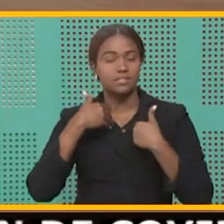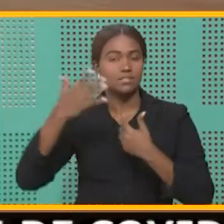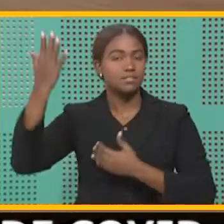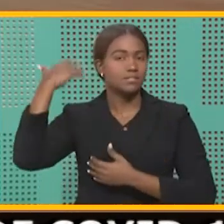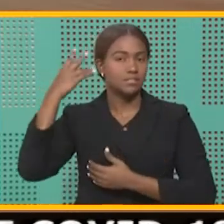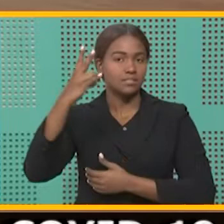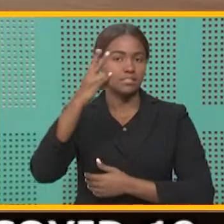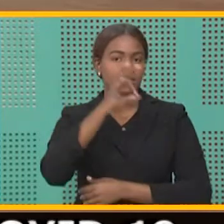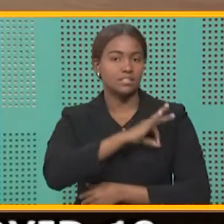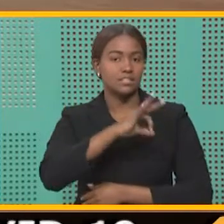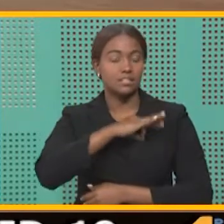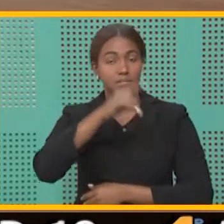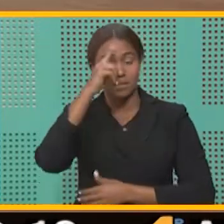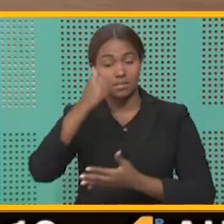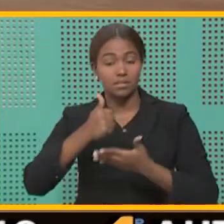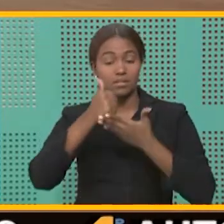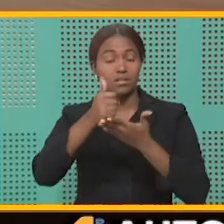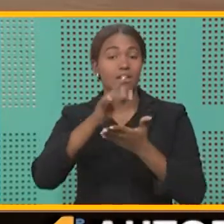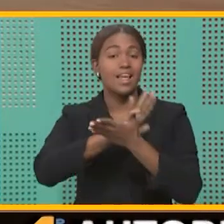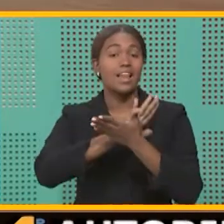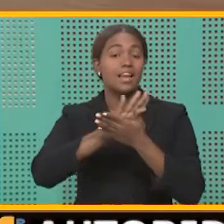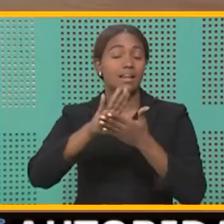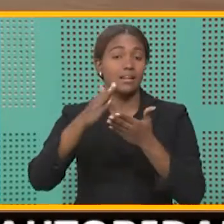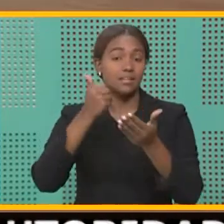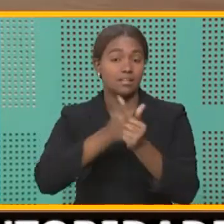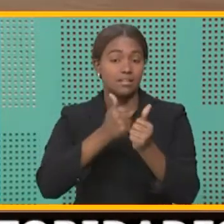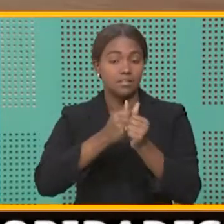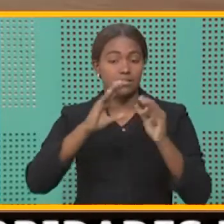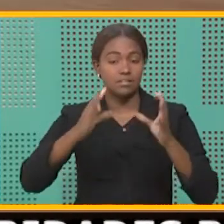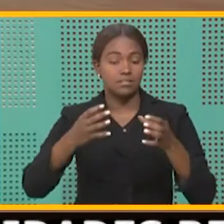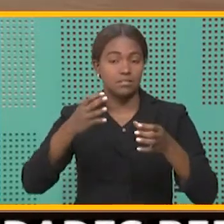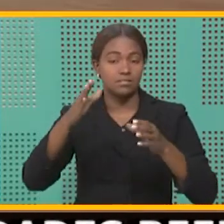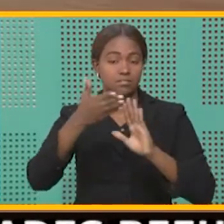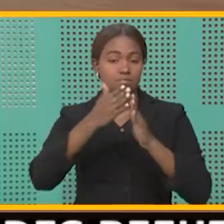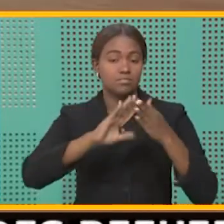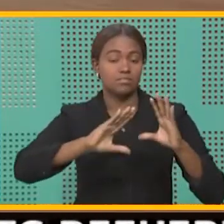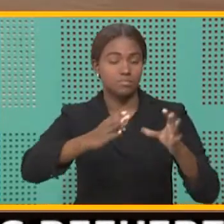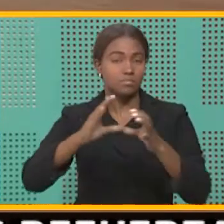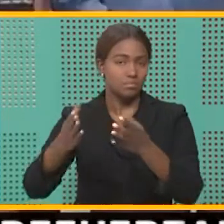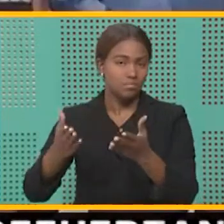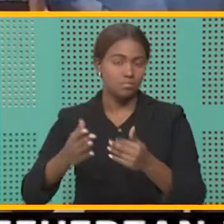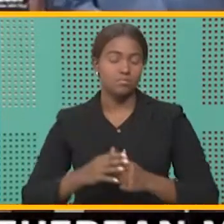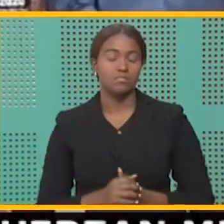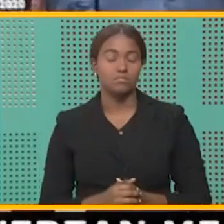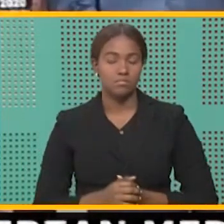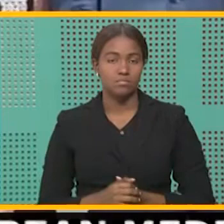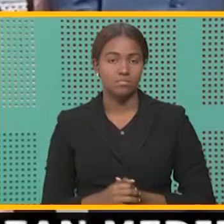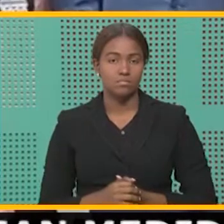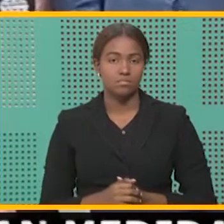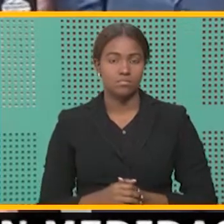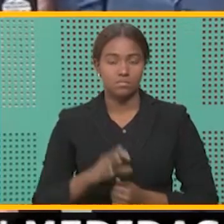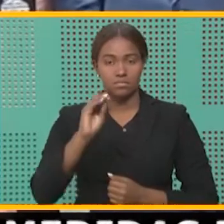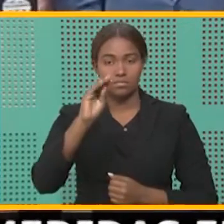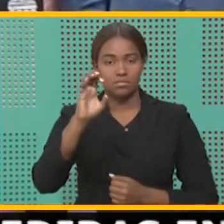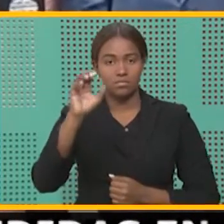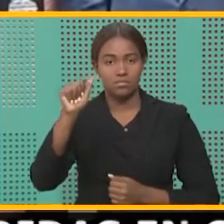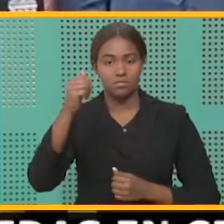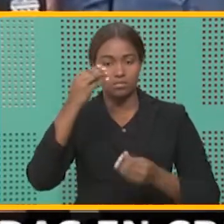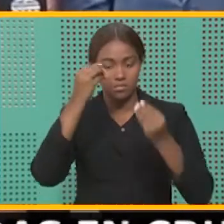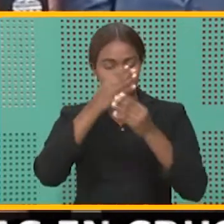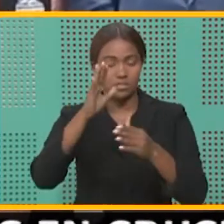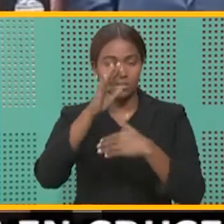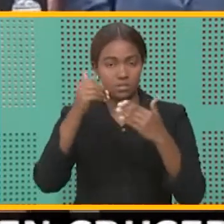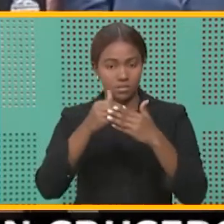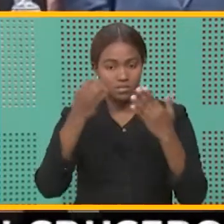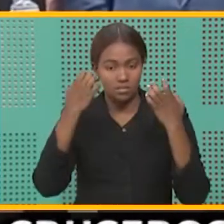7 de febrero para garantizar la transparencia de los comicios municipales. La OEA ha desplegado todos sus esfuerzos para